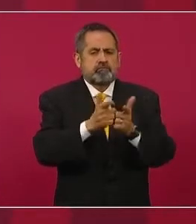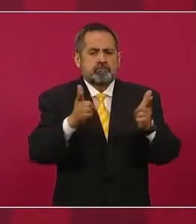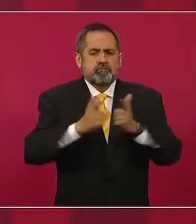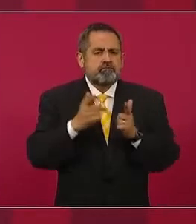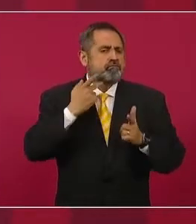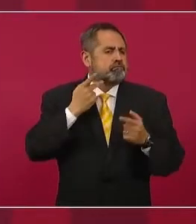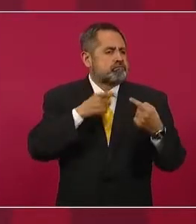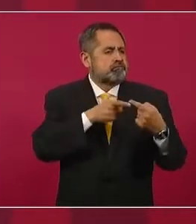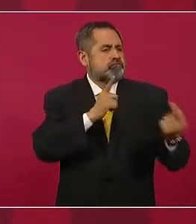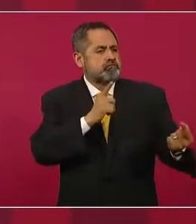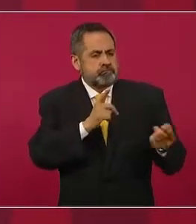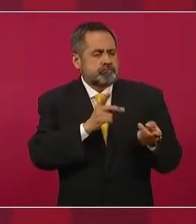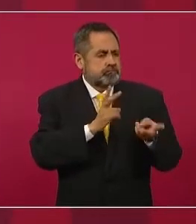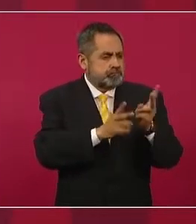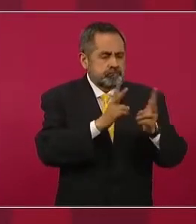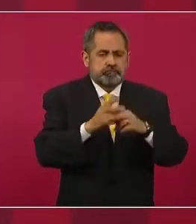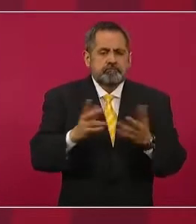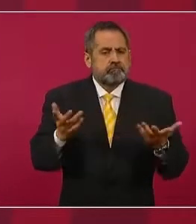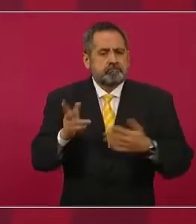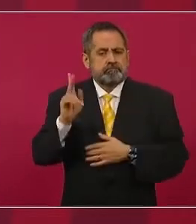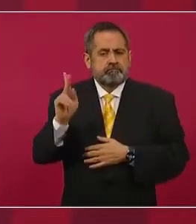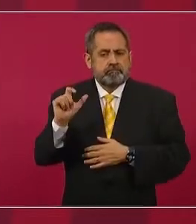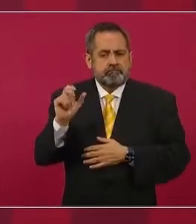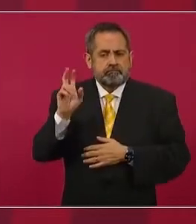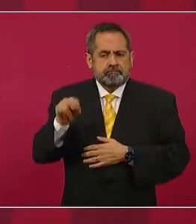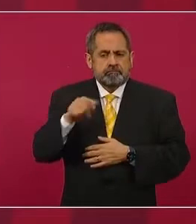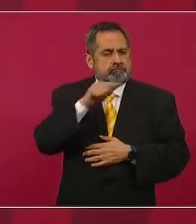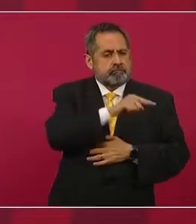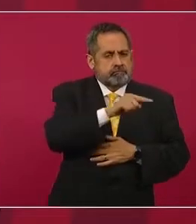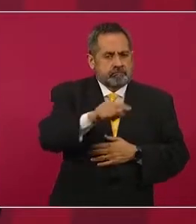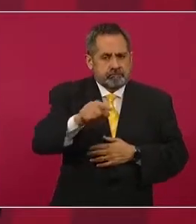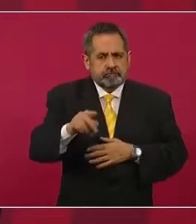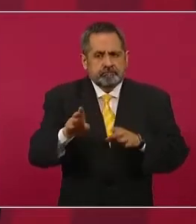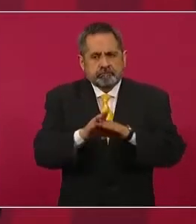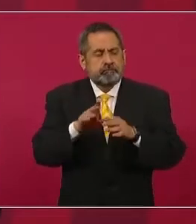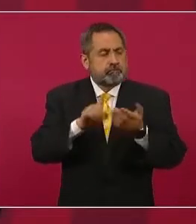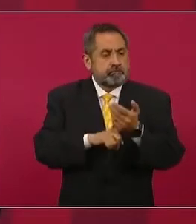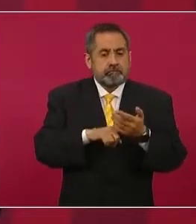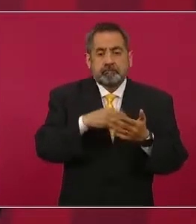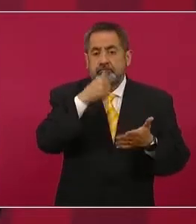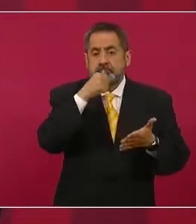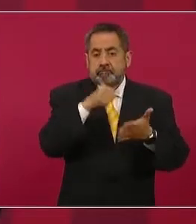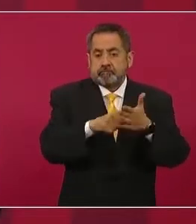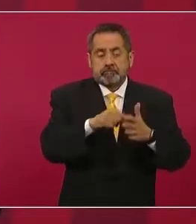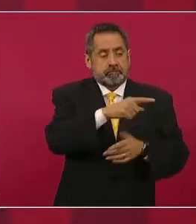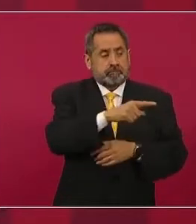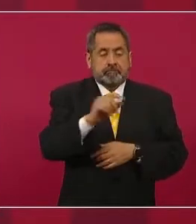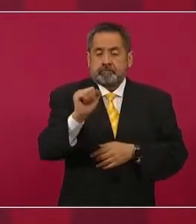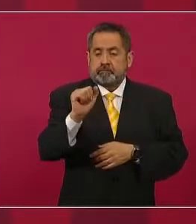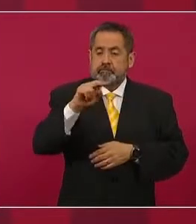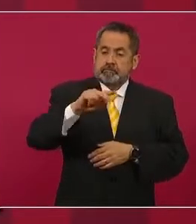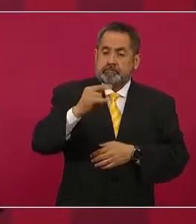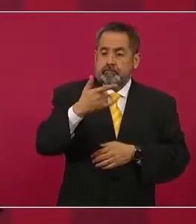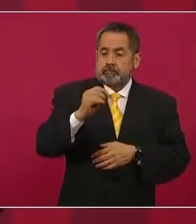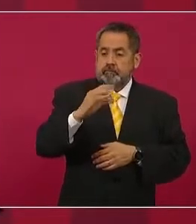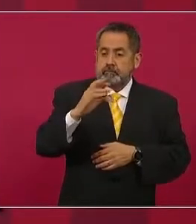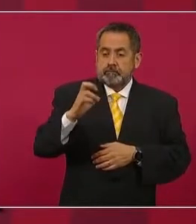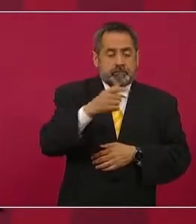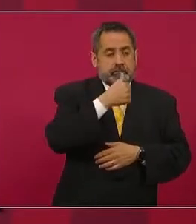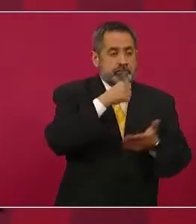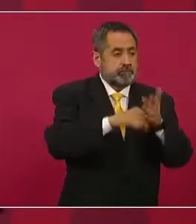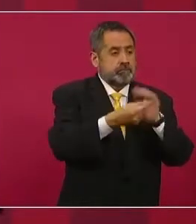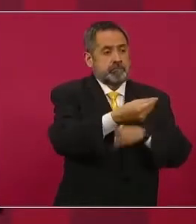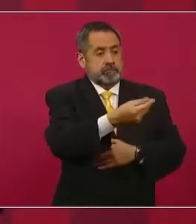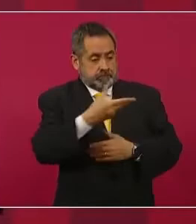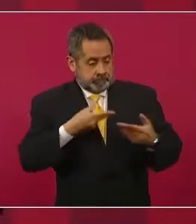opositores. En el caso del Partido Acción Nacional derivó de una carta que el diputado Santiago Krill envió al señor presidente